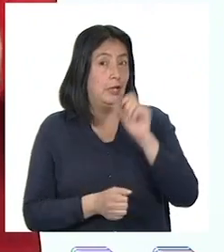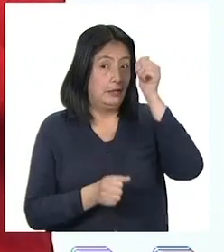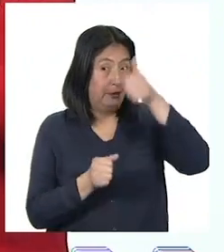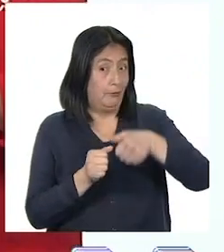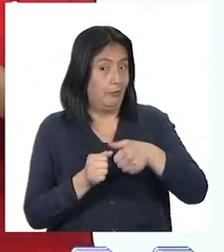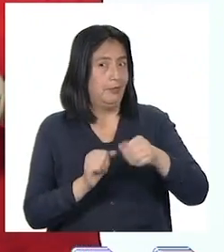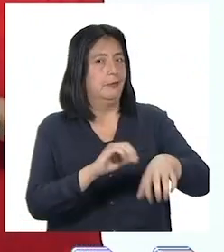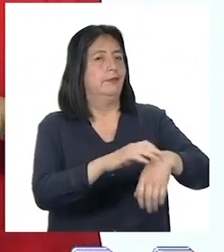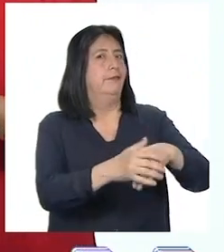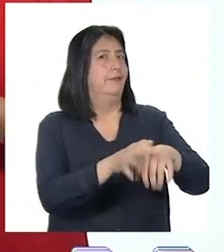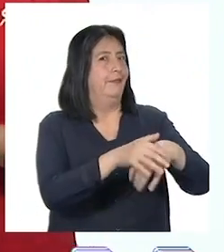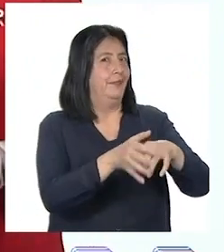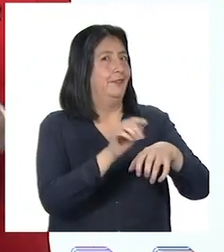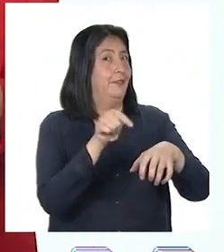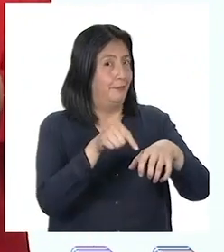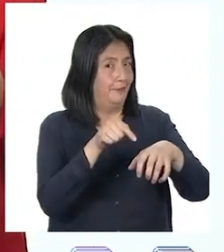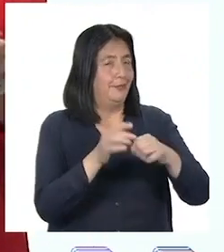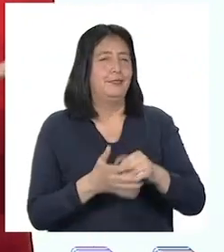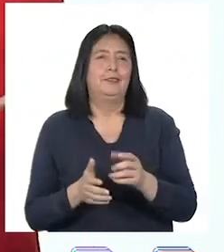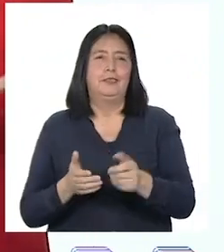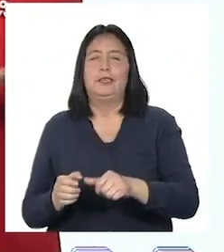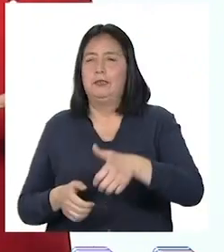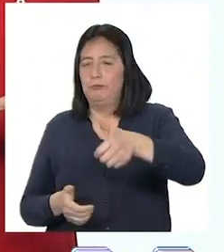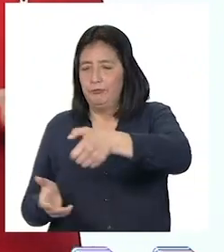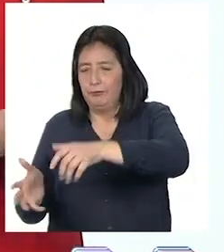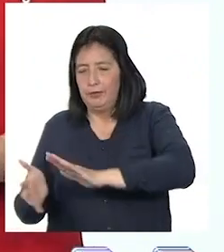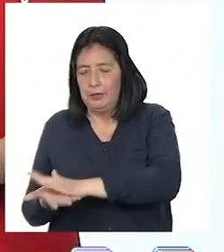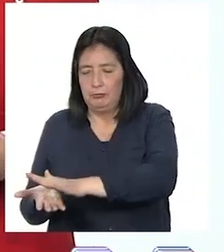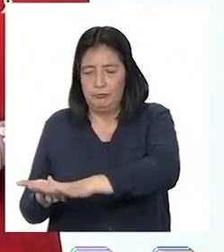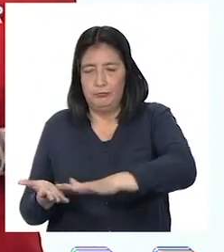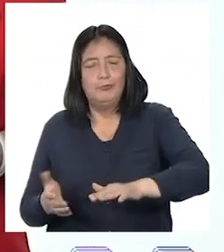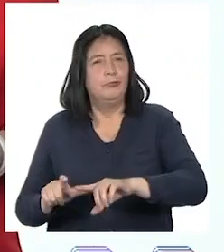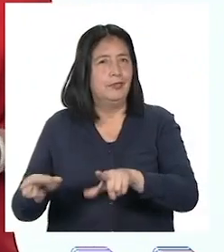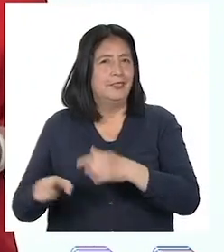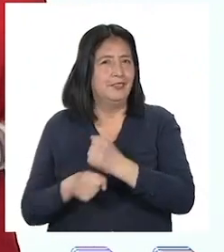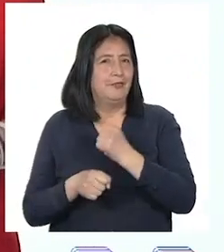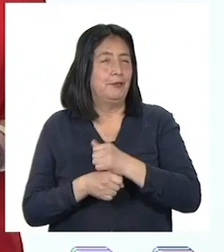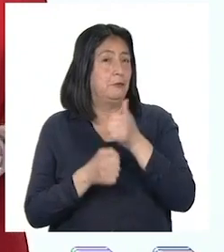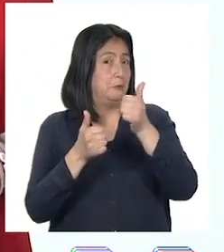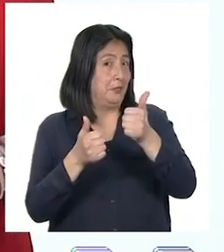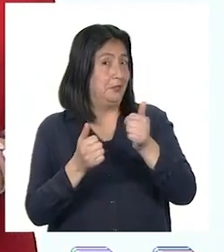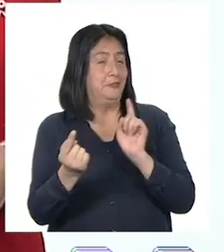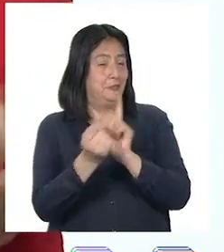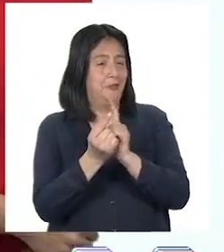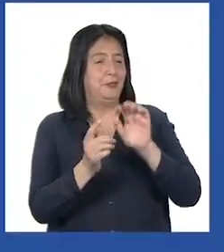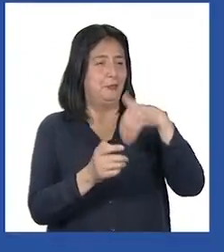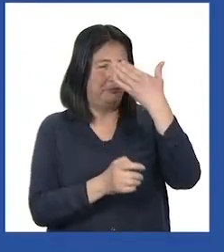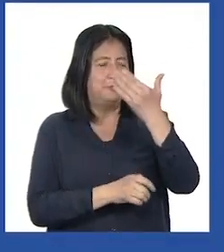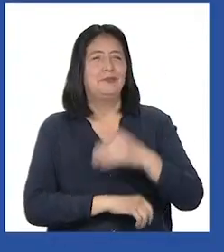Recuerden lavarse muy bien las manos y desinfectar toda su zona de trabajo. Nos vemos. Hasta pronto.